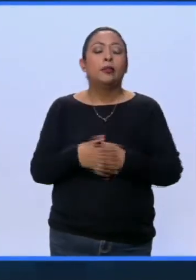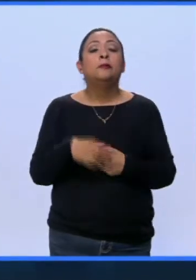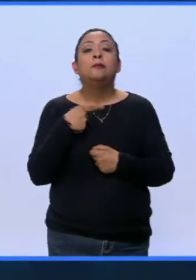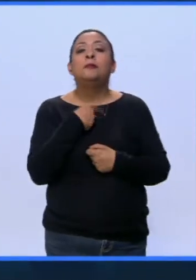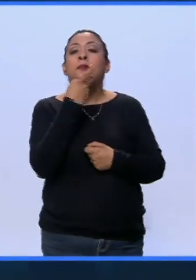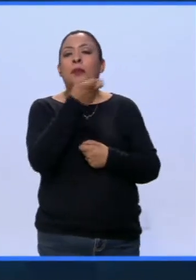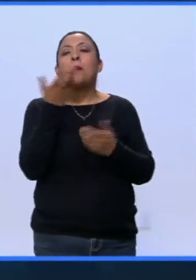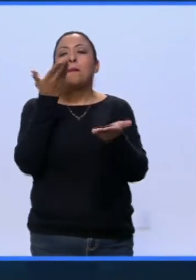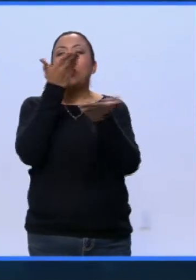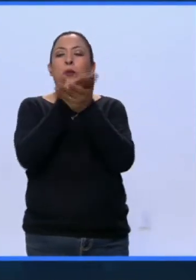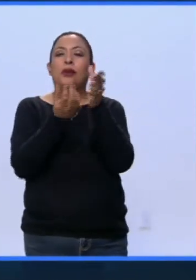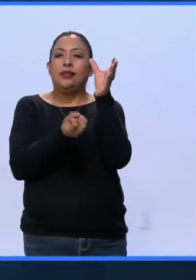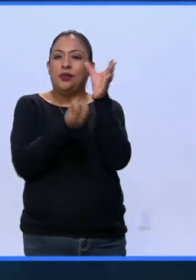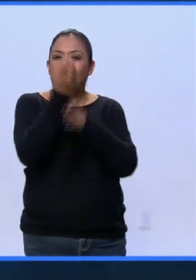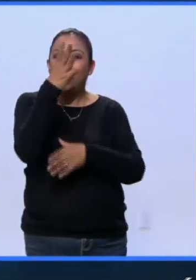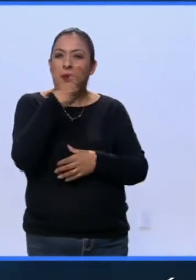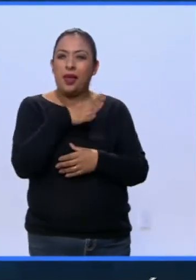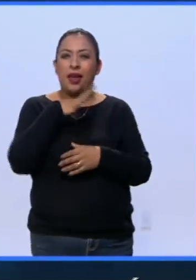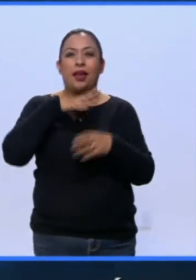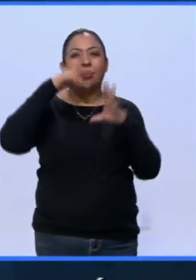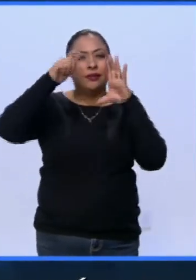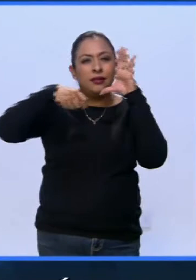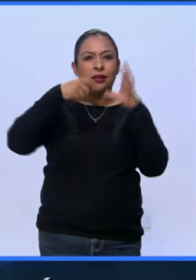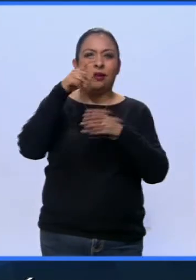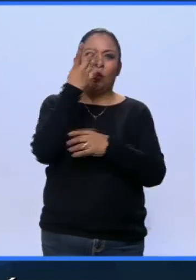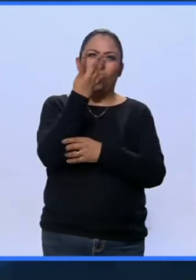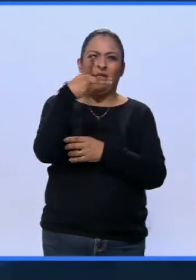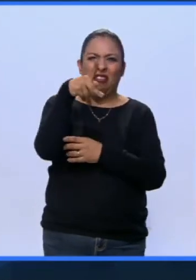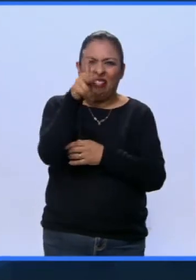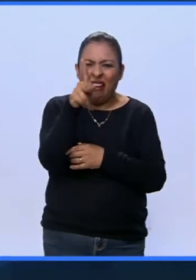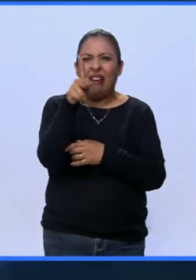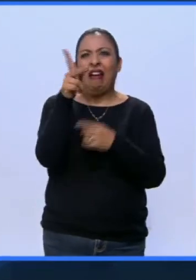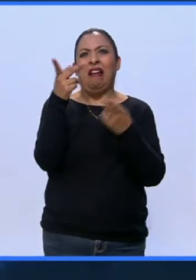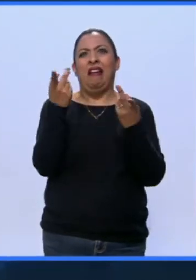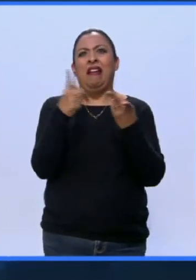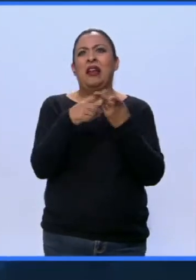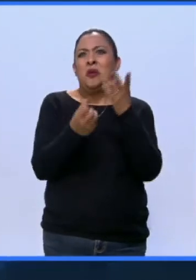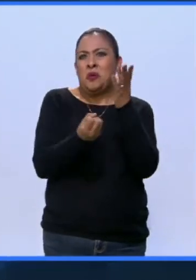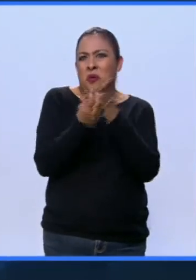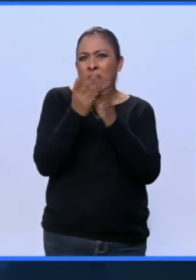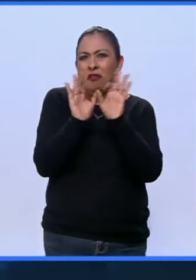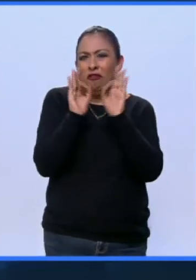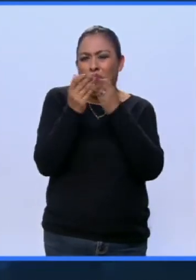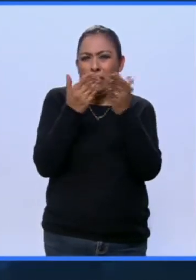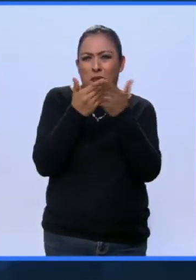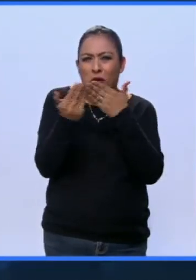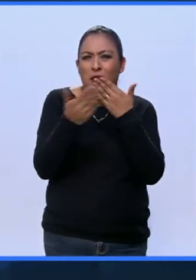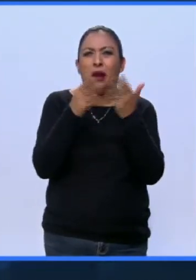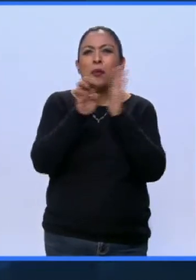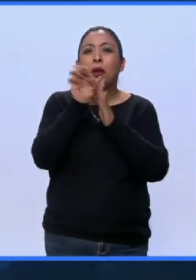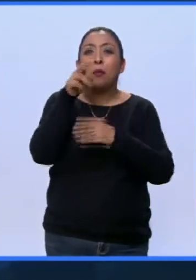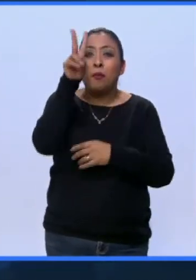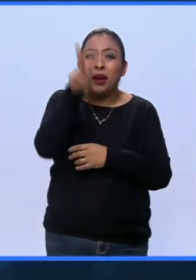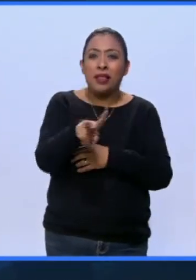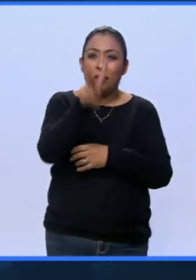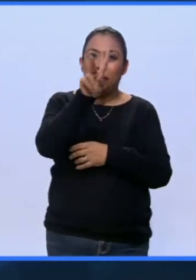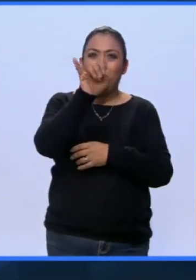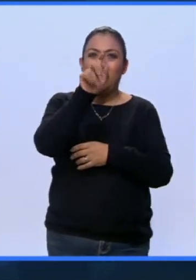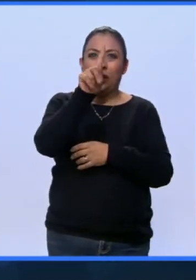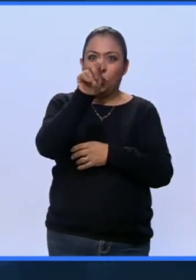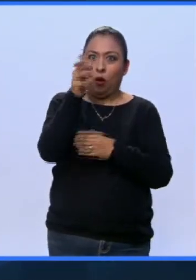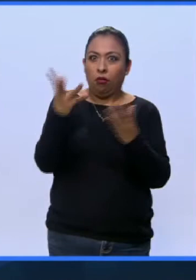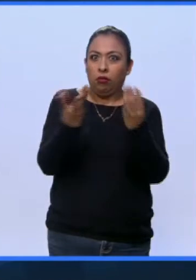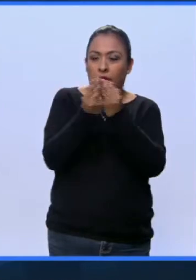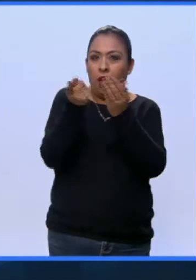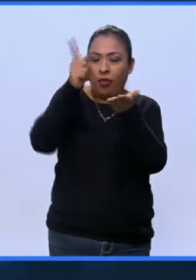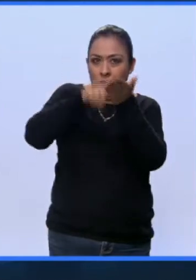estas nuevas propuestas que hay de cine 4K y estas propuestas de realidad virtual, por ejemplo, que ya forman parte del cine,